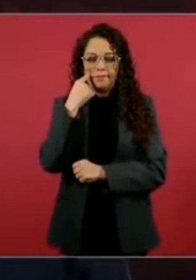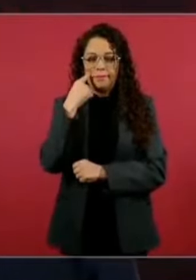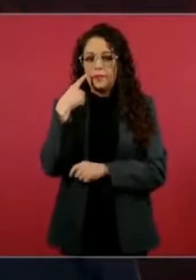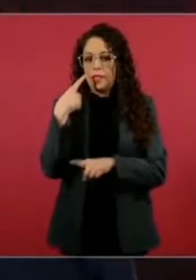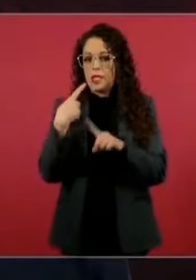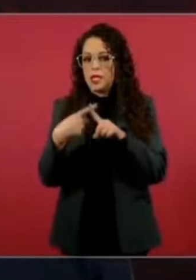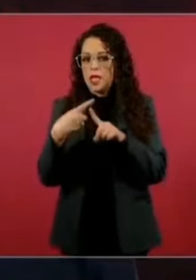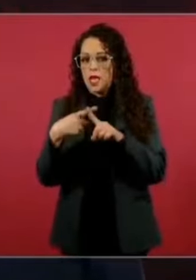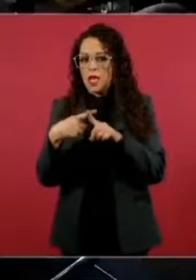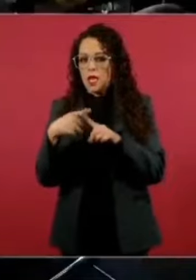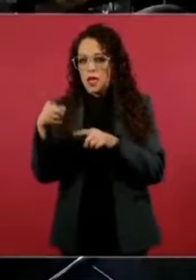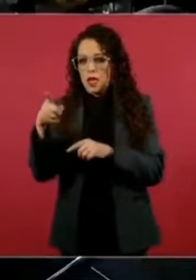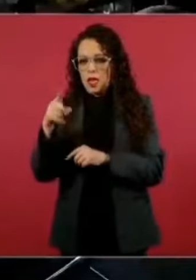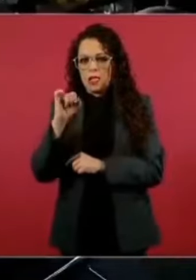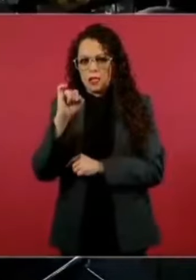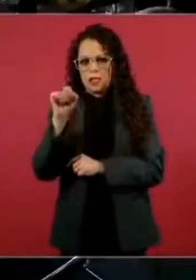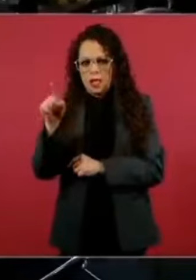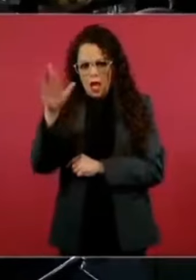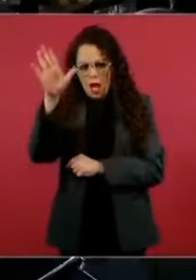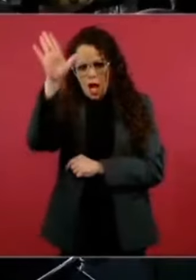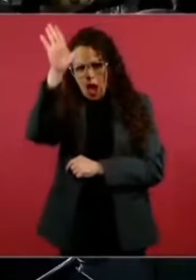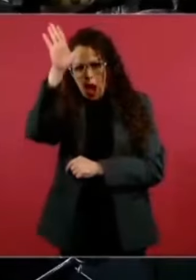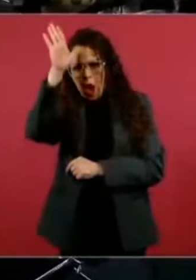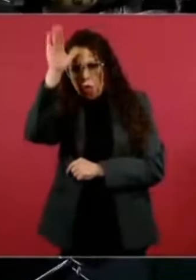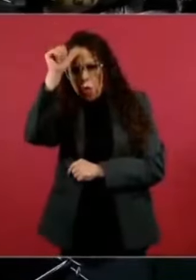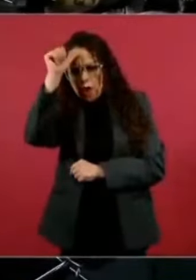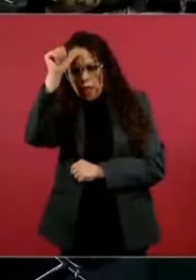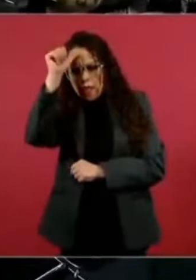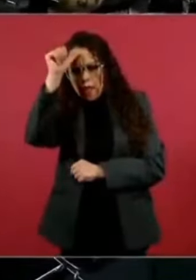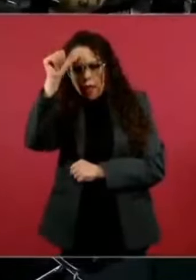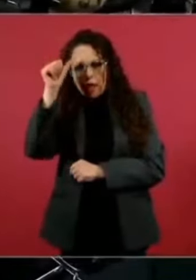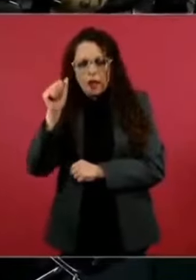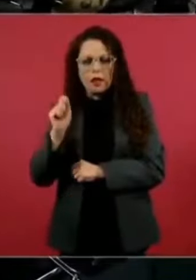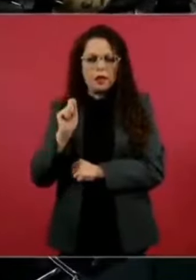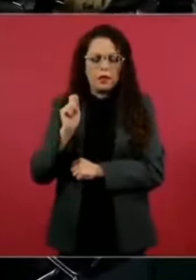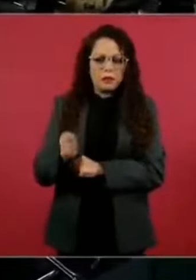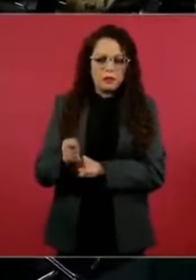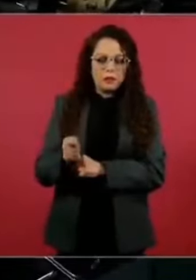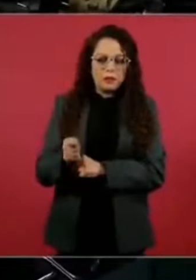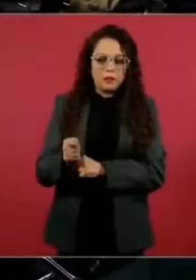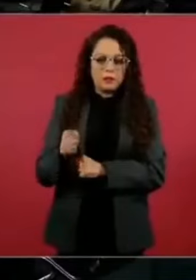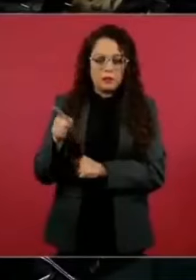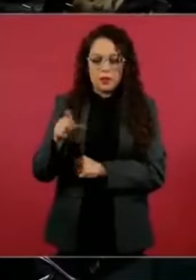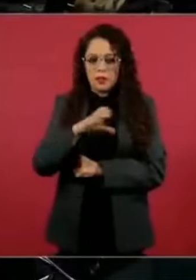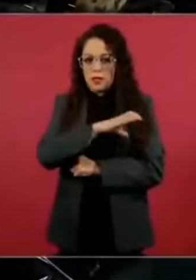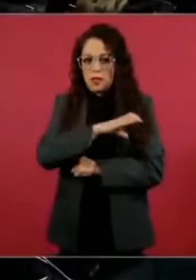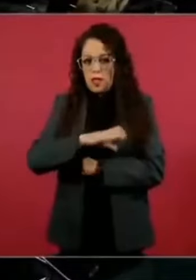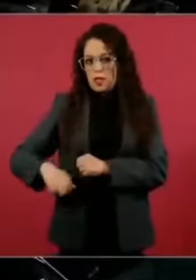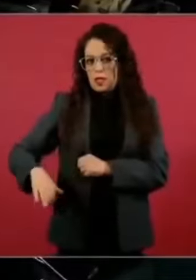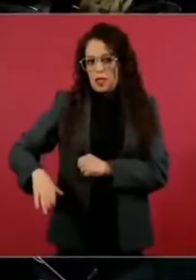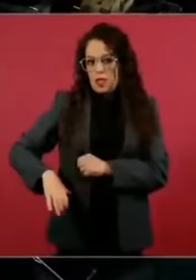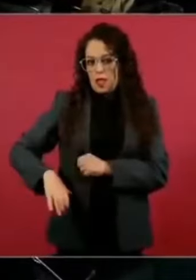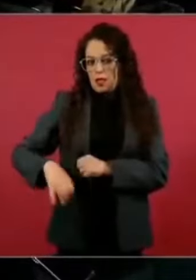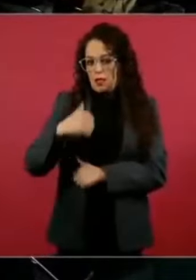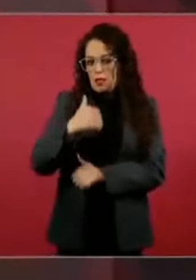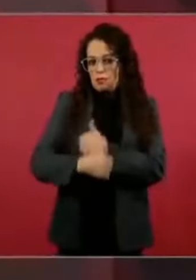vivieron cuando el asesinato del candidato Colosio